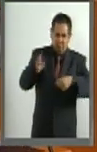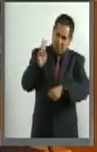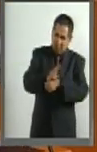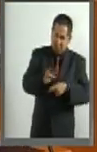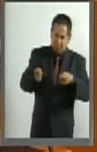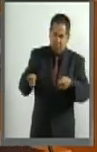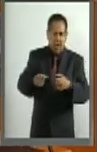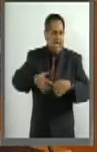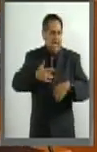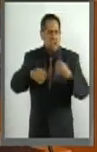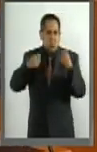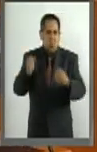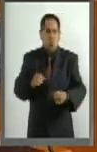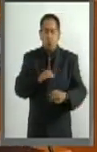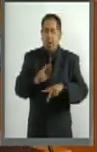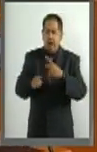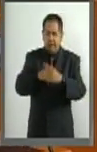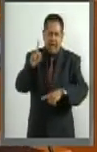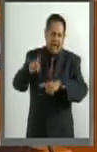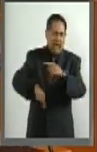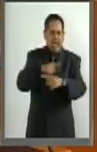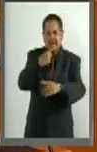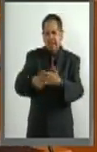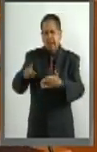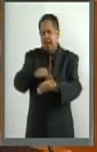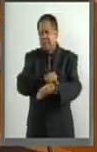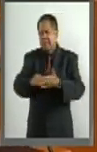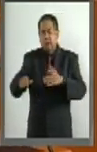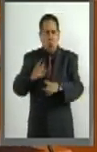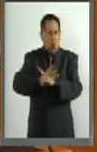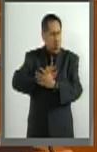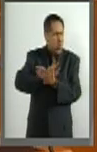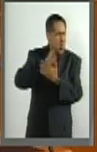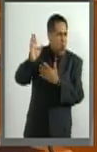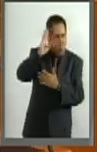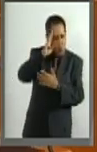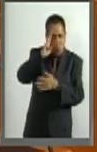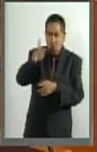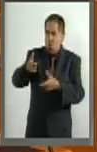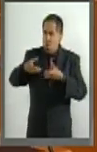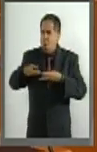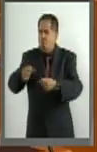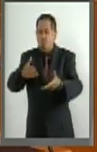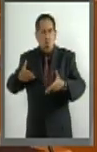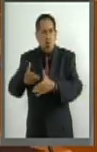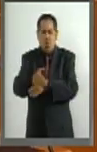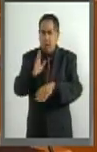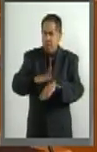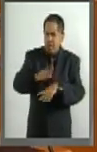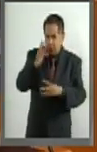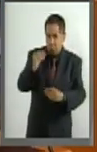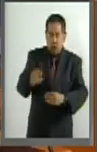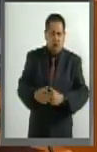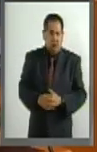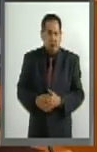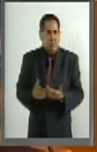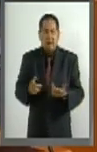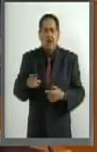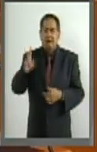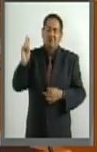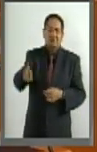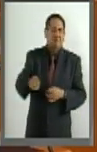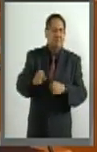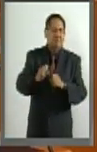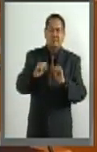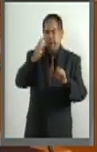de que esta elección tendría que anularse por el exceso en los topes de gastos de campaña. Pero este es el sistema mexicano.